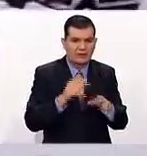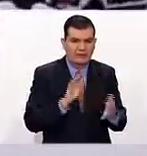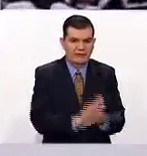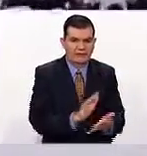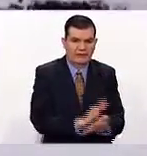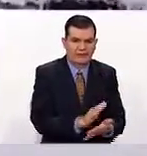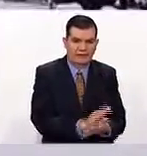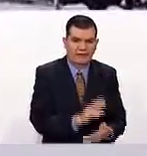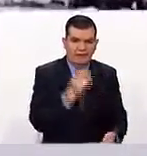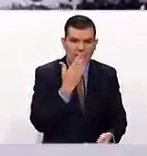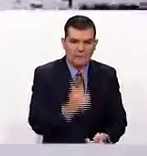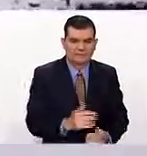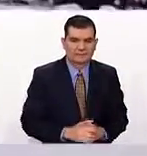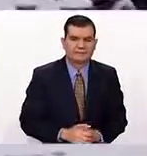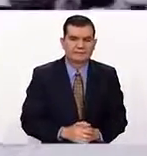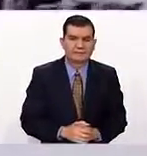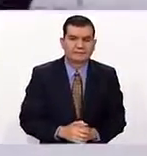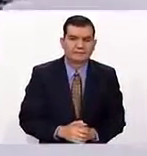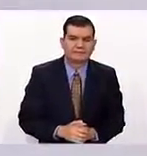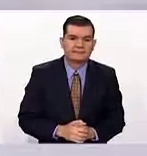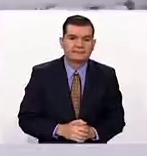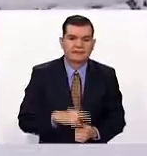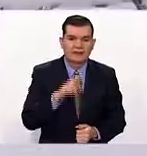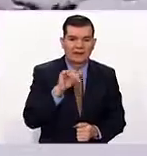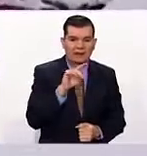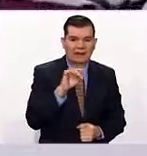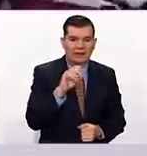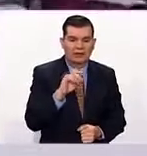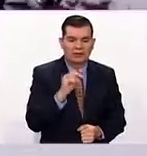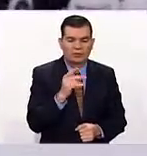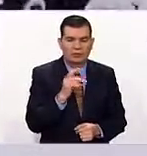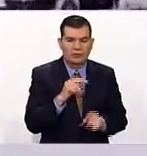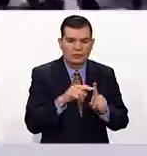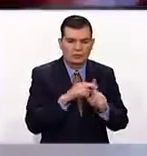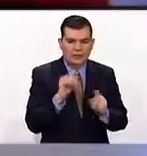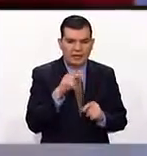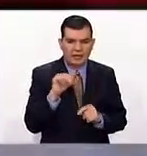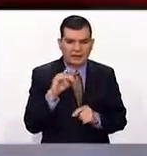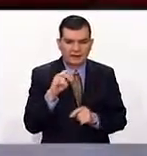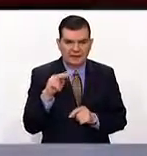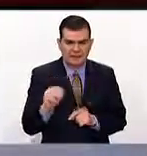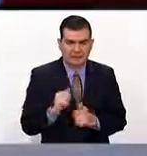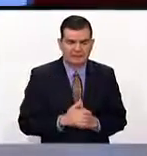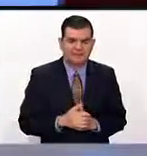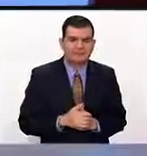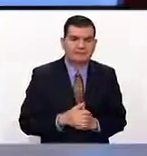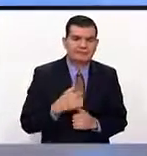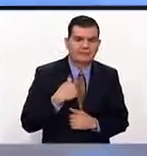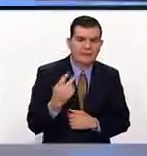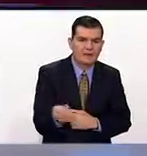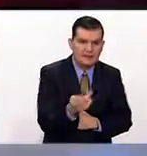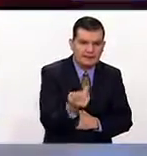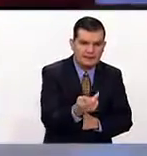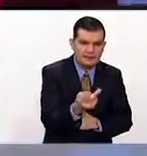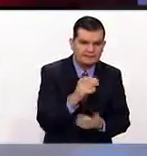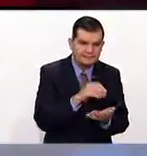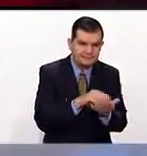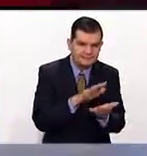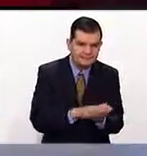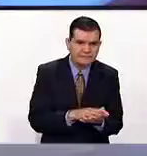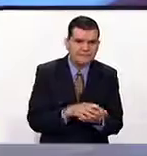frenos. Claro. Ricardo de la Cruz, muy buenos días. hablan a Cristina Olvera. Preguntarle el dato.